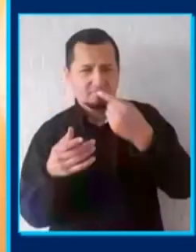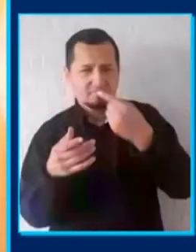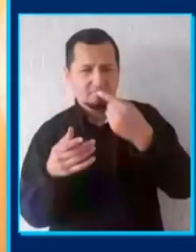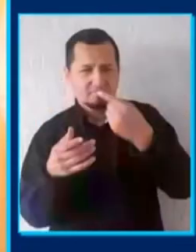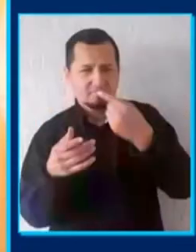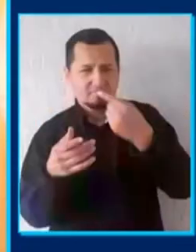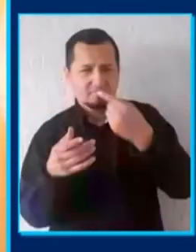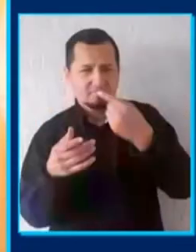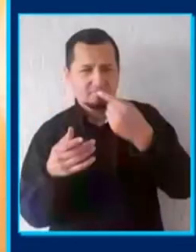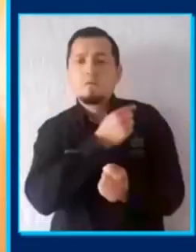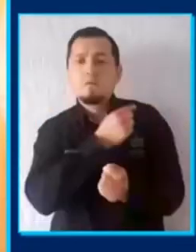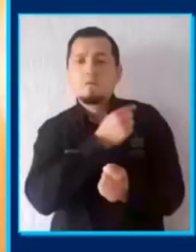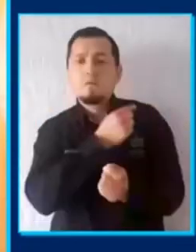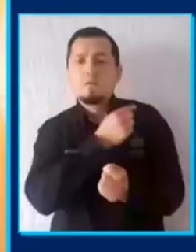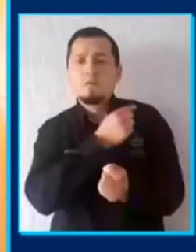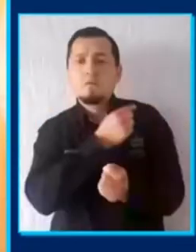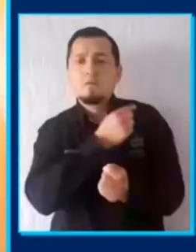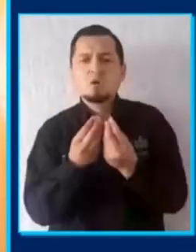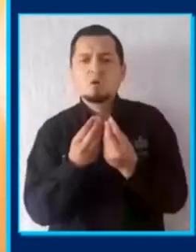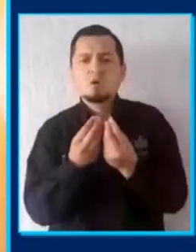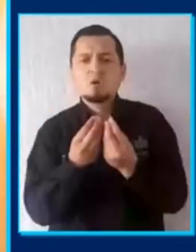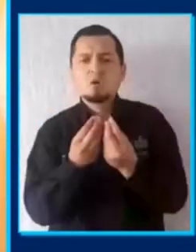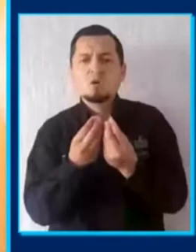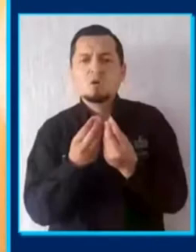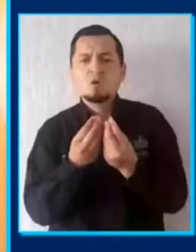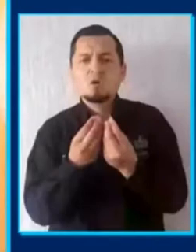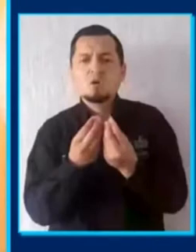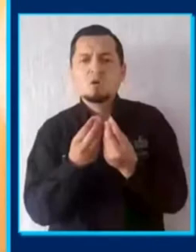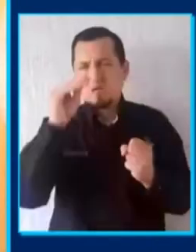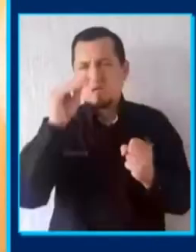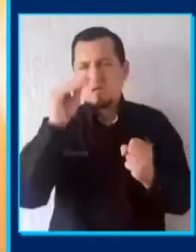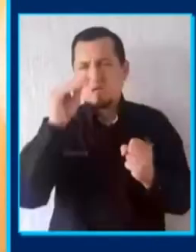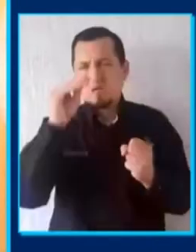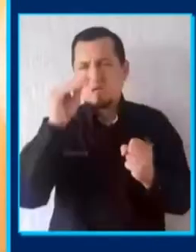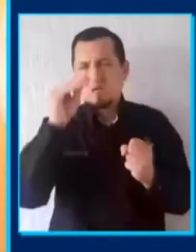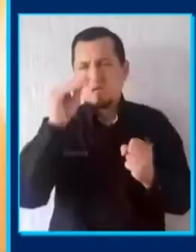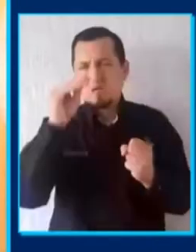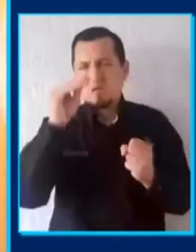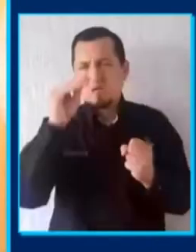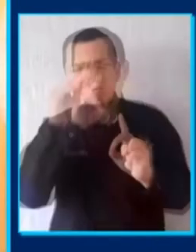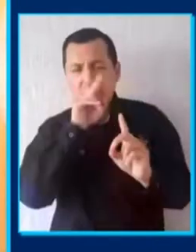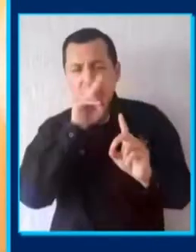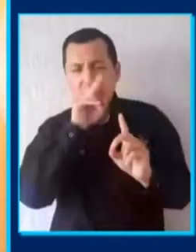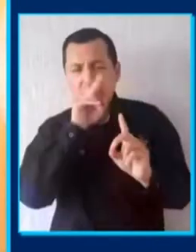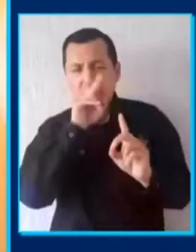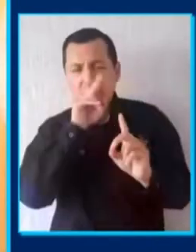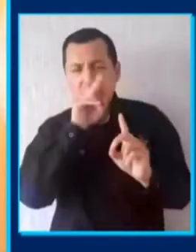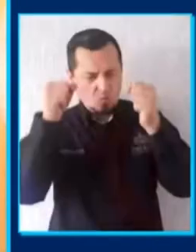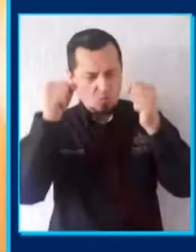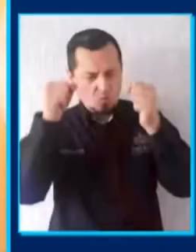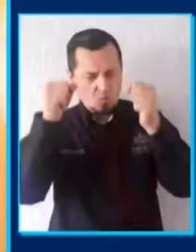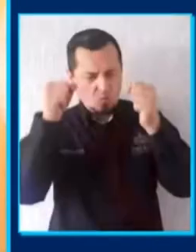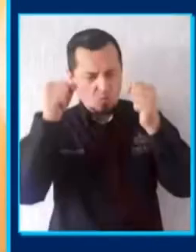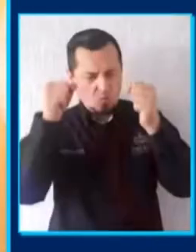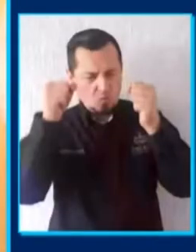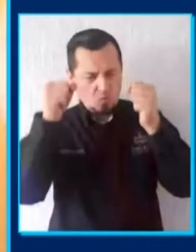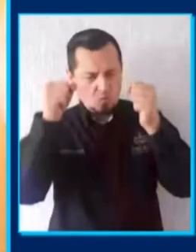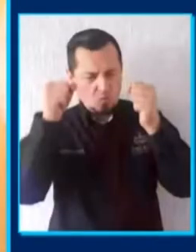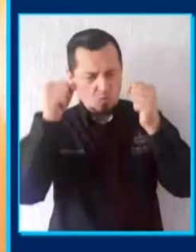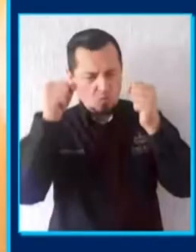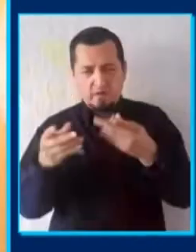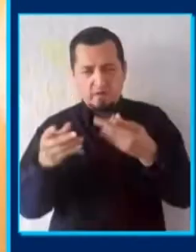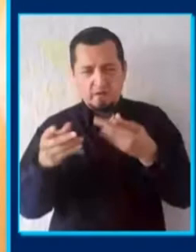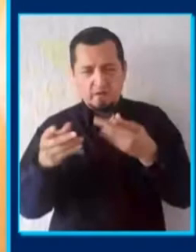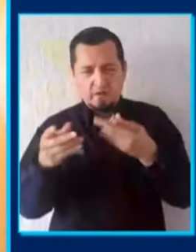para cortar cadenas de contagio. Entonces esperemos que otra vez la comunidad educativa de Jalisco vuelva a tener niveles altos de vacunación y yo quiero